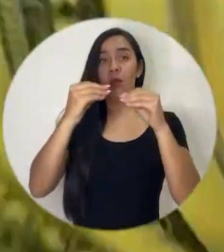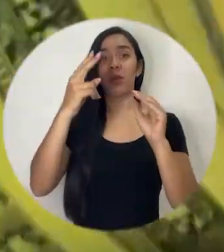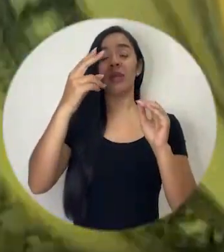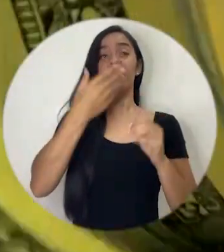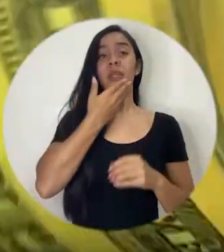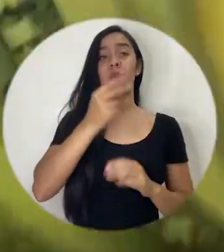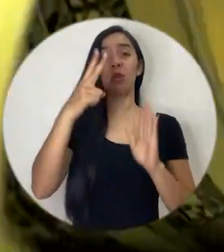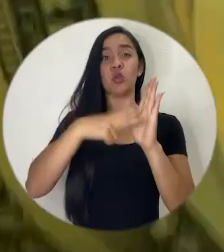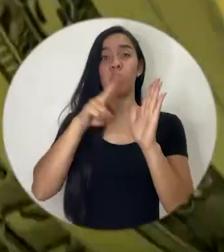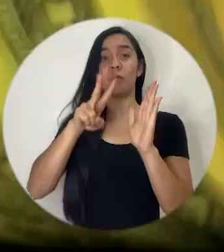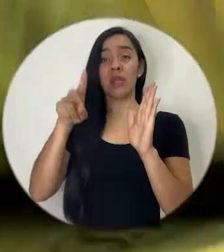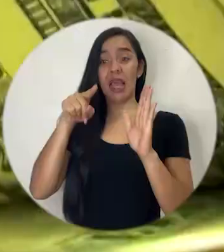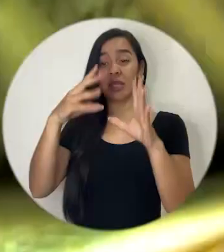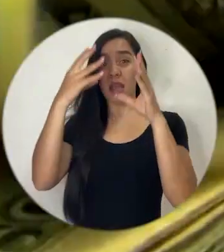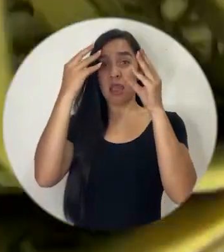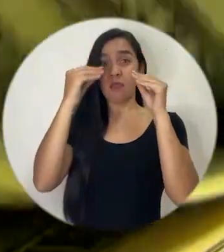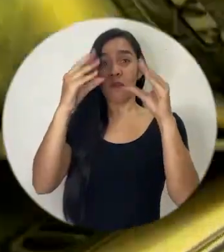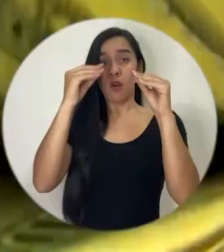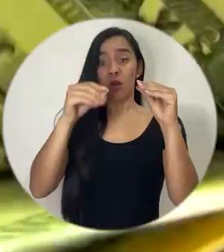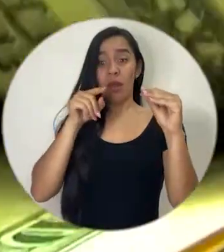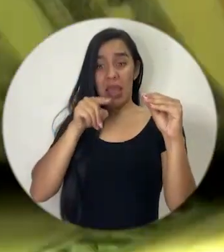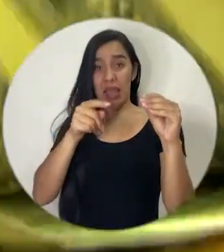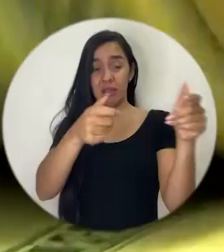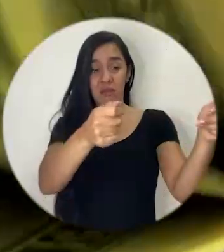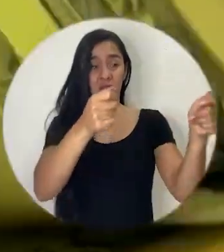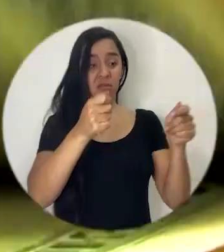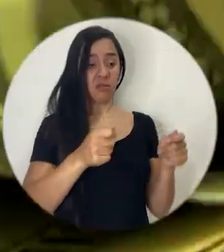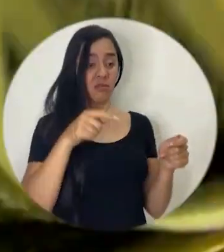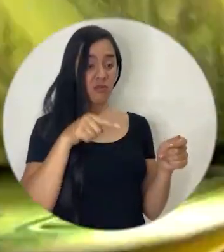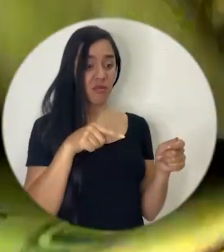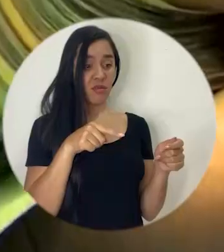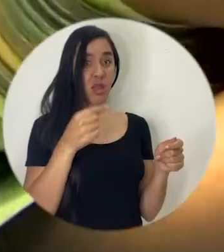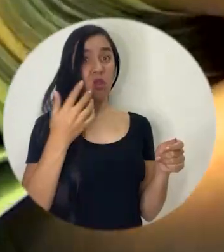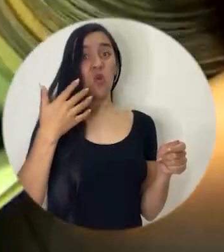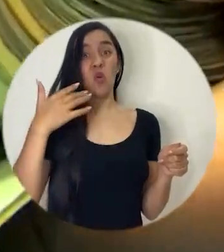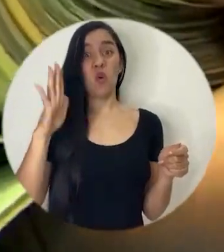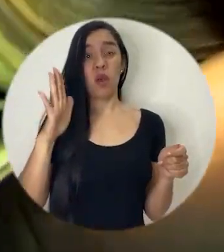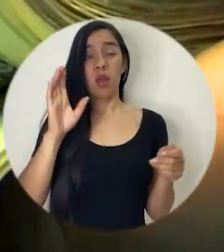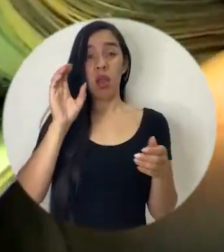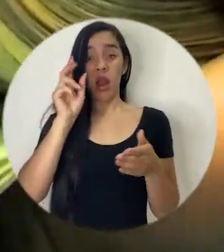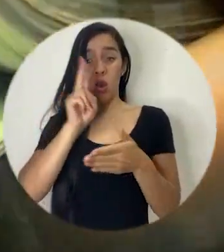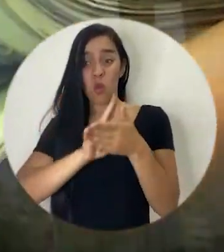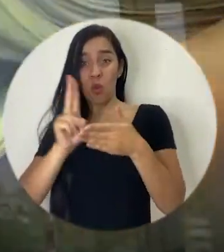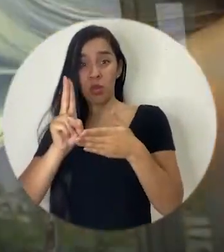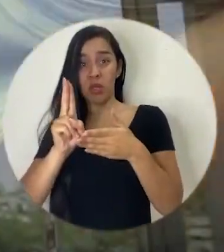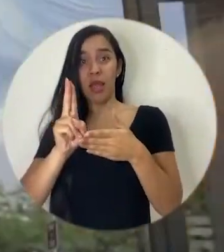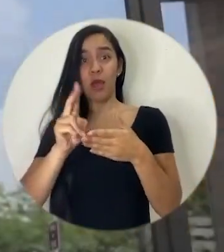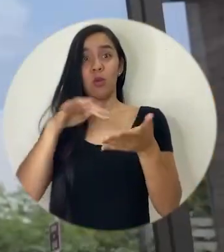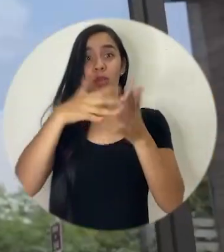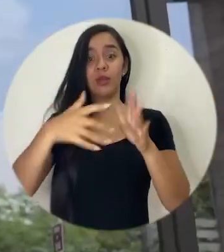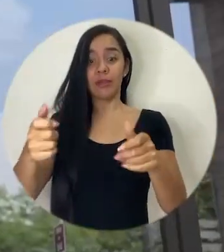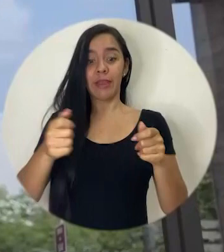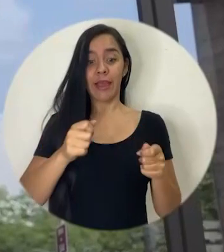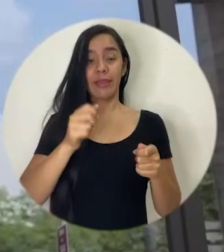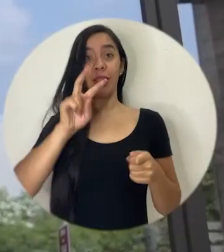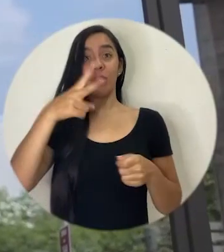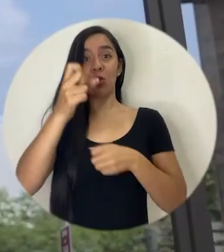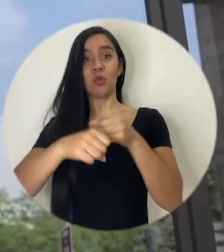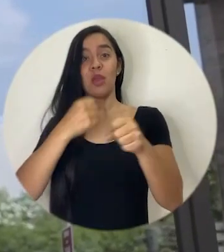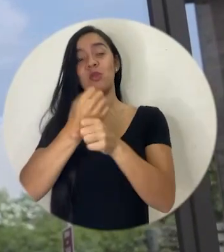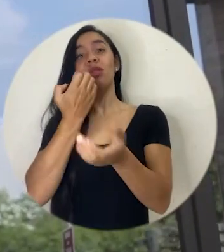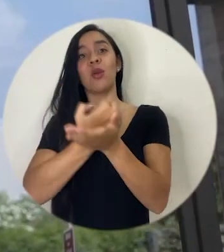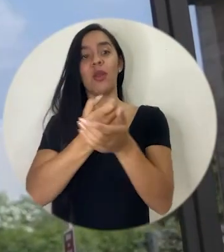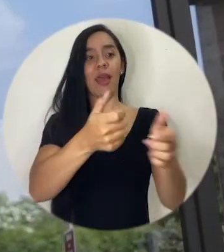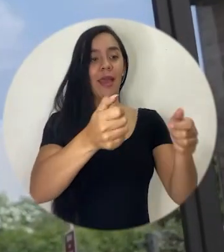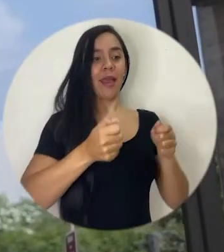es un informe que no pasa ni siquiera para un estudiante de segundo año de economía que lo